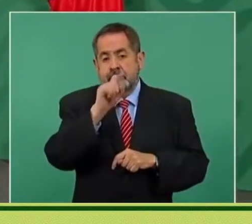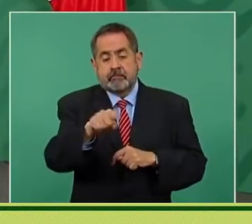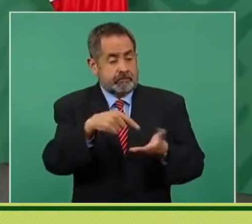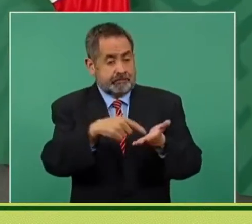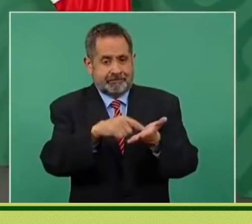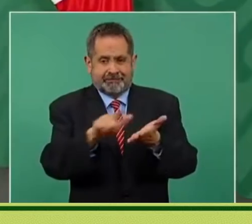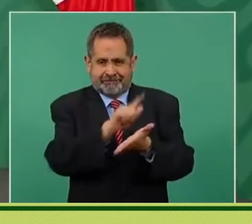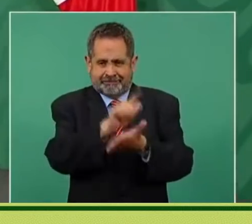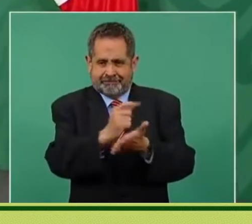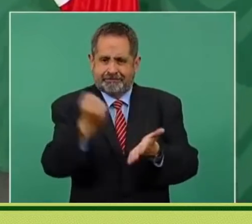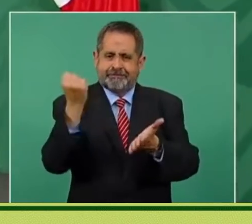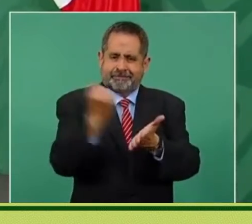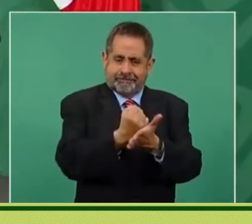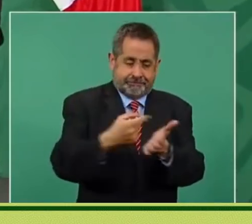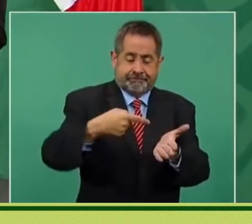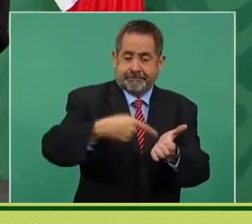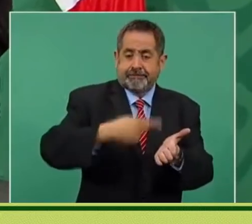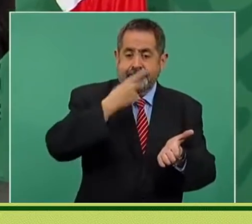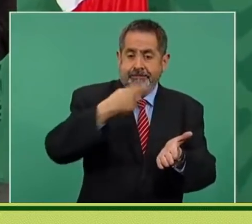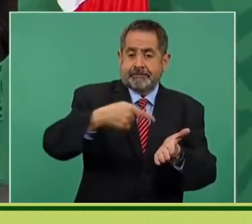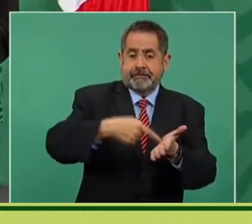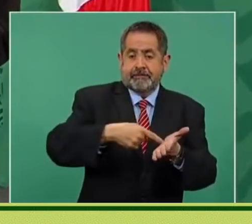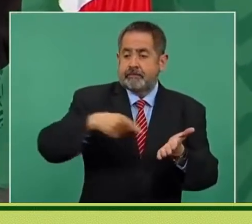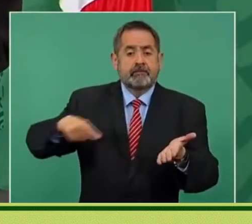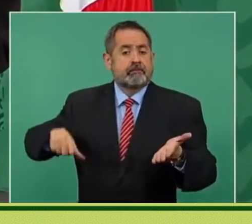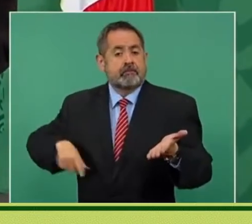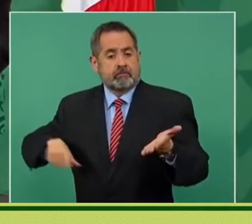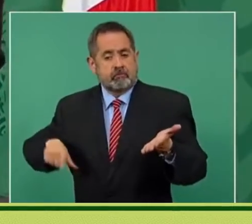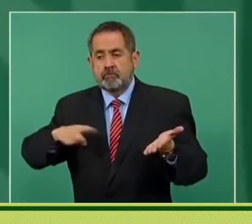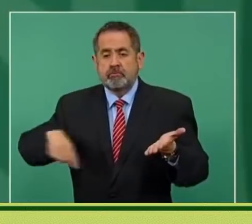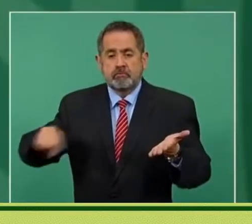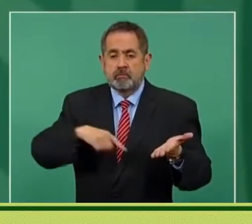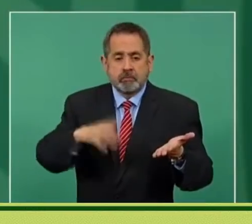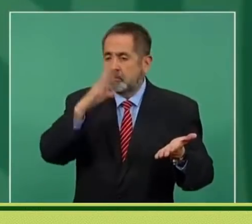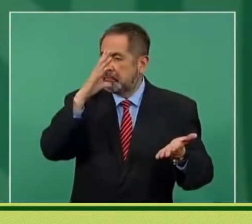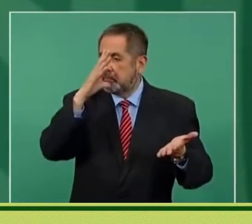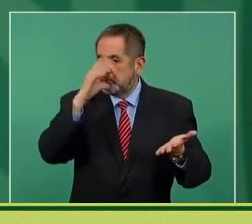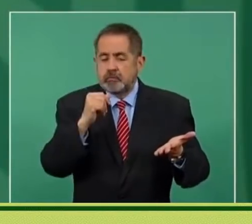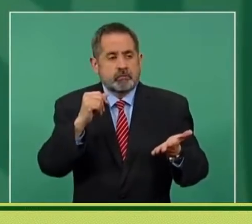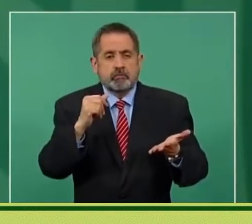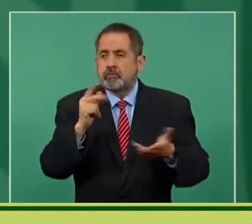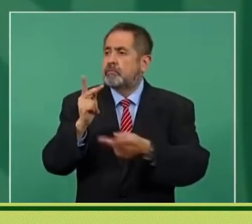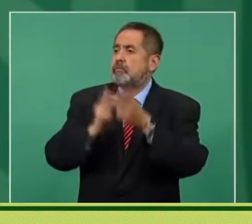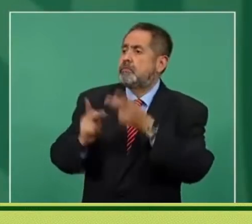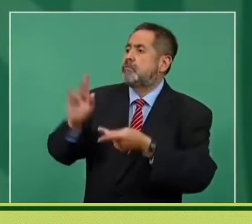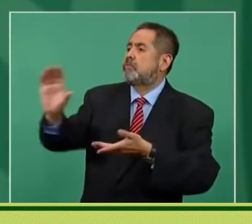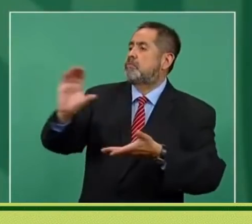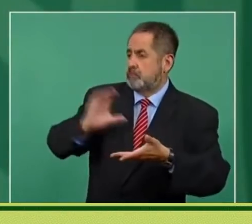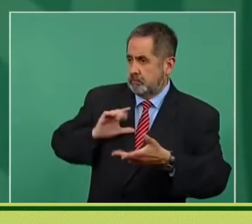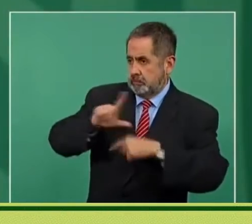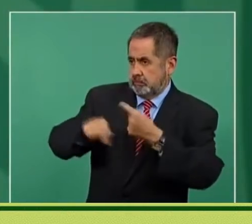una ley para que no se contrate deuda,